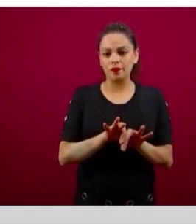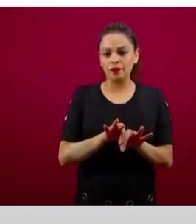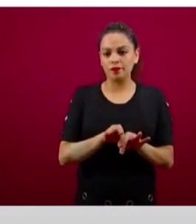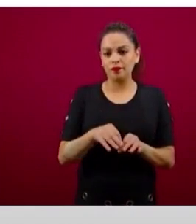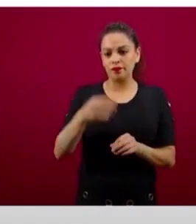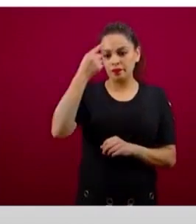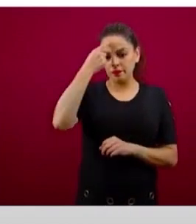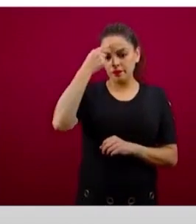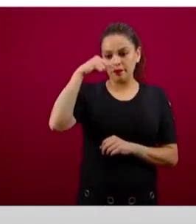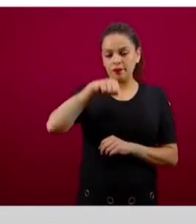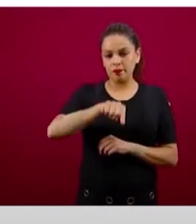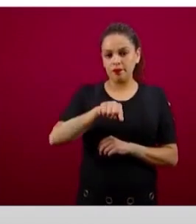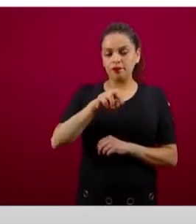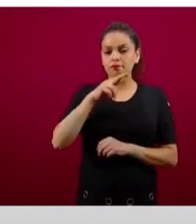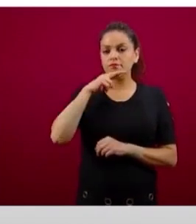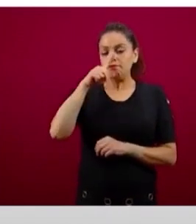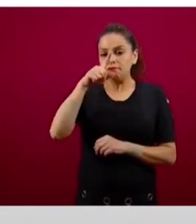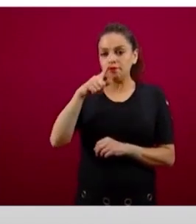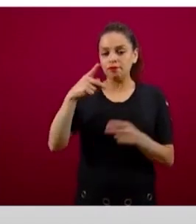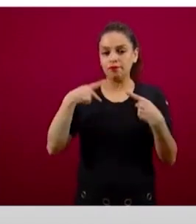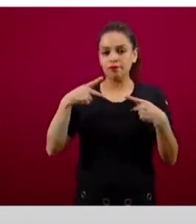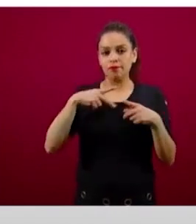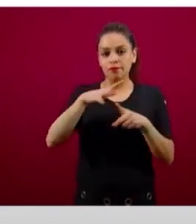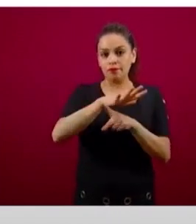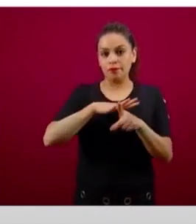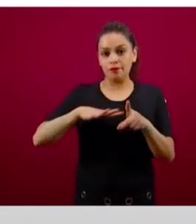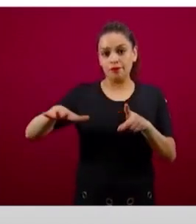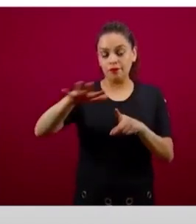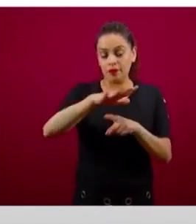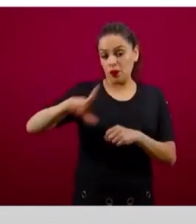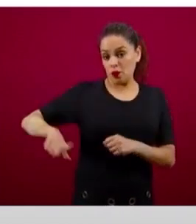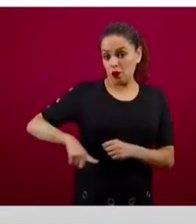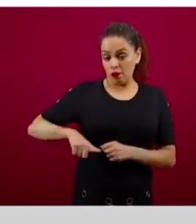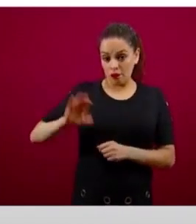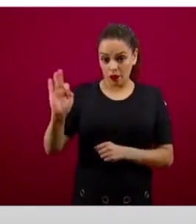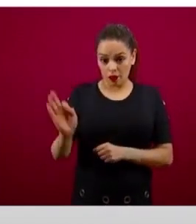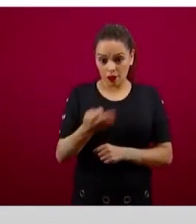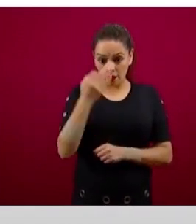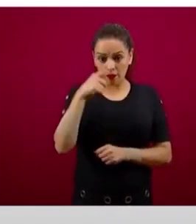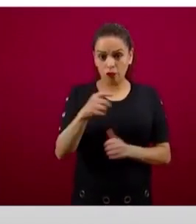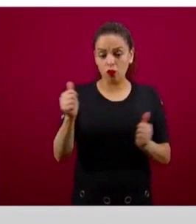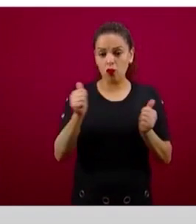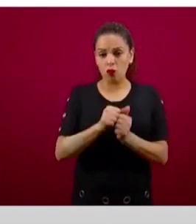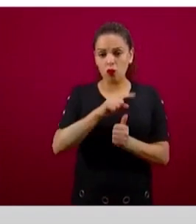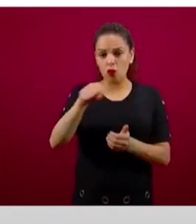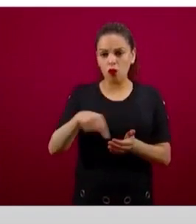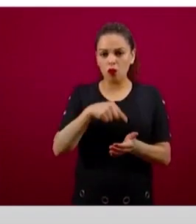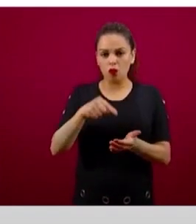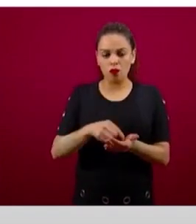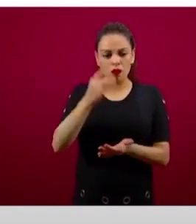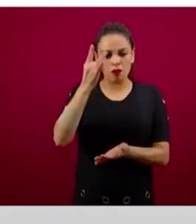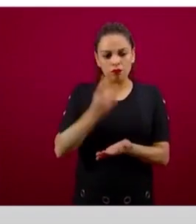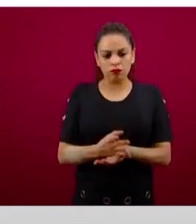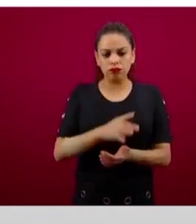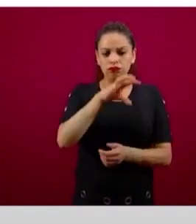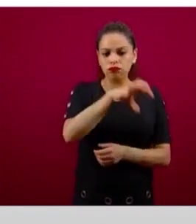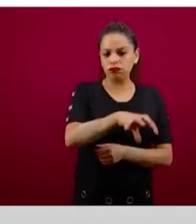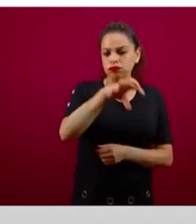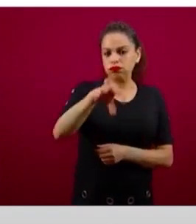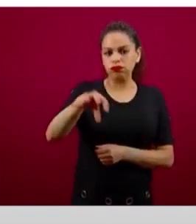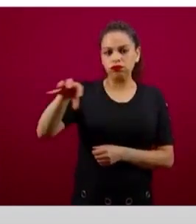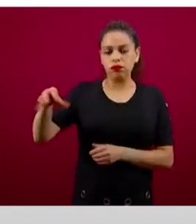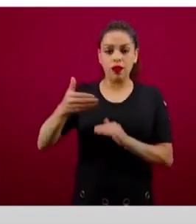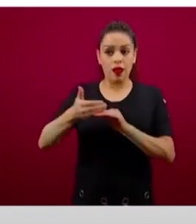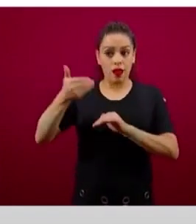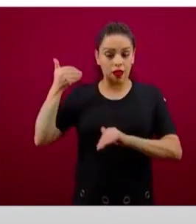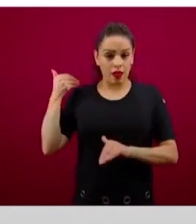inversión en infraestructura pública que se hace desde el gobierno federal a localidades muy específicas que anteriormente habíamos visto ya